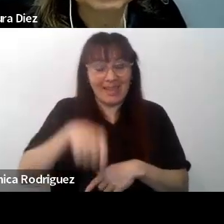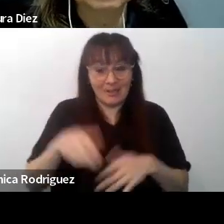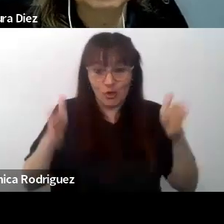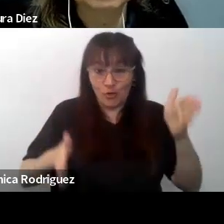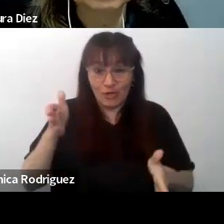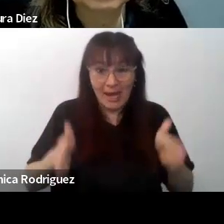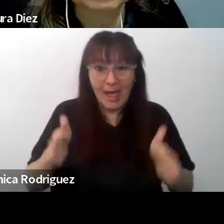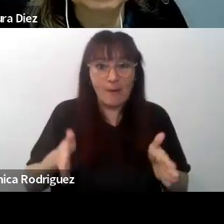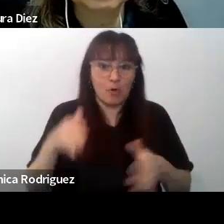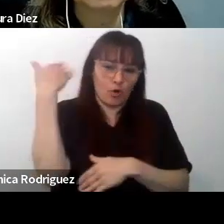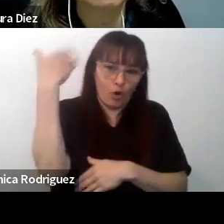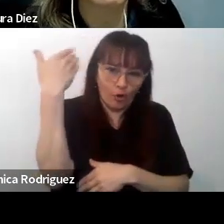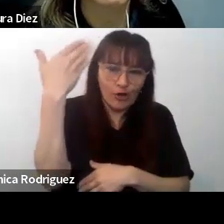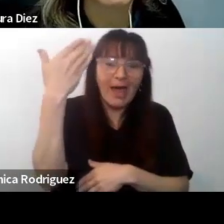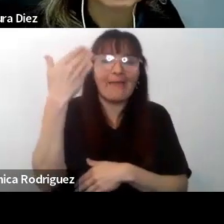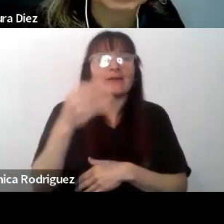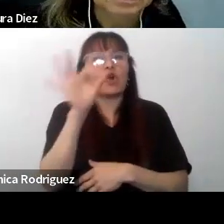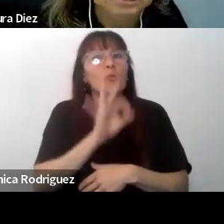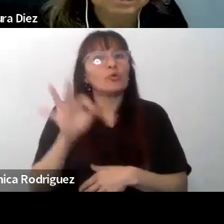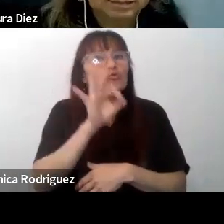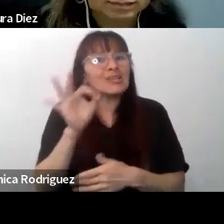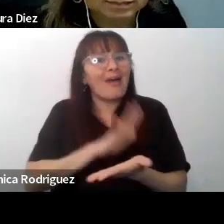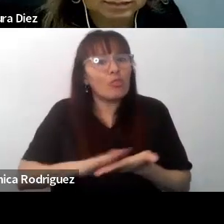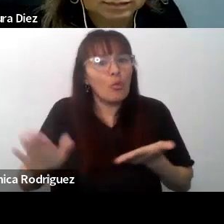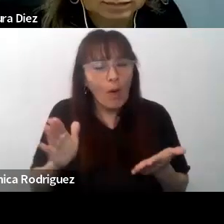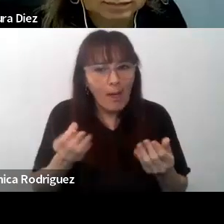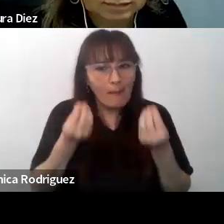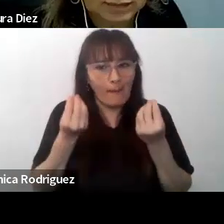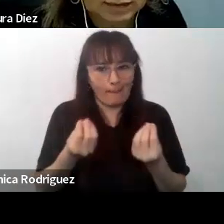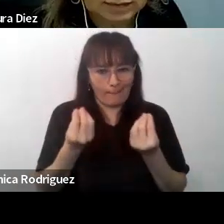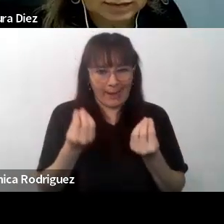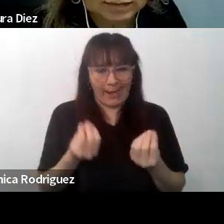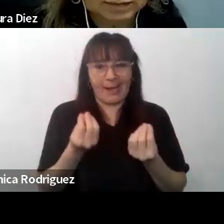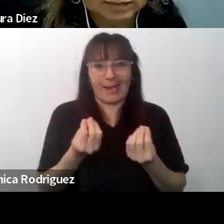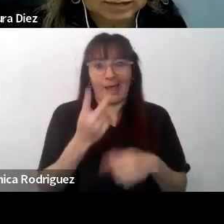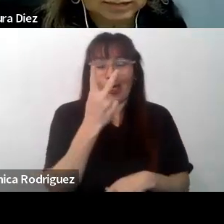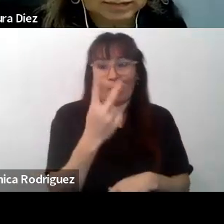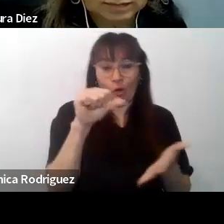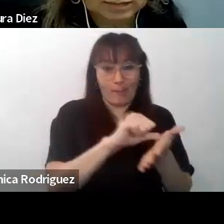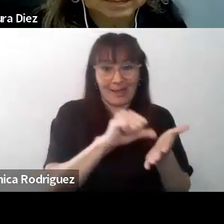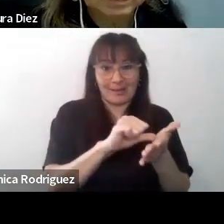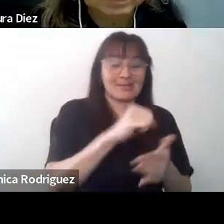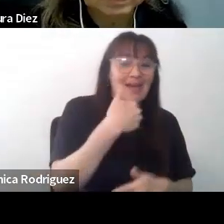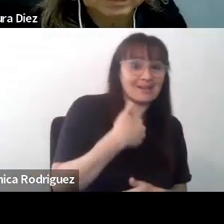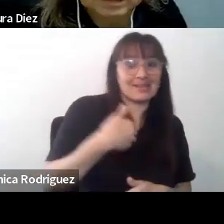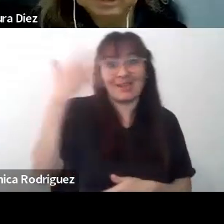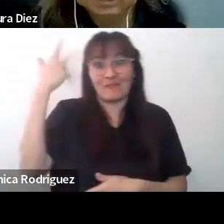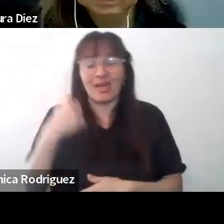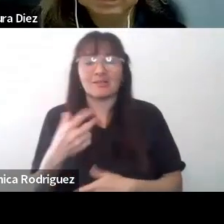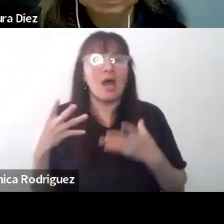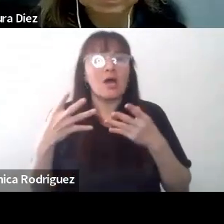una nueva oportunidad para que nuestros dos países colaboren a través de la investigación